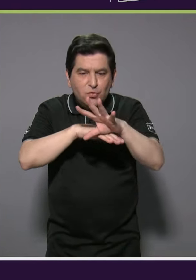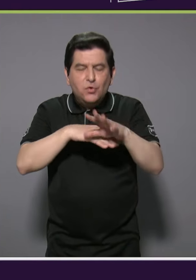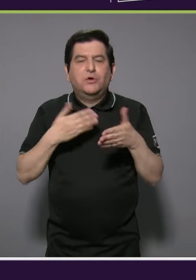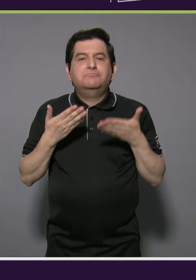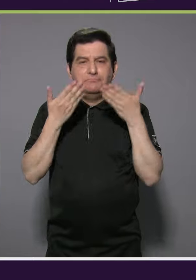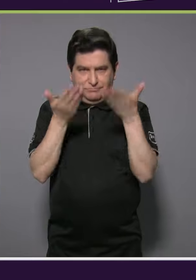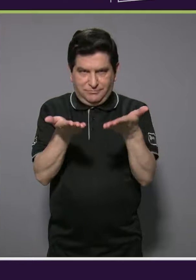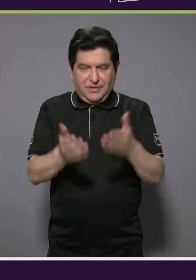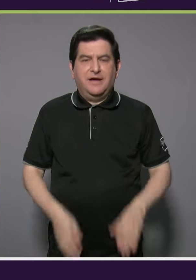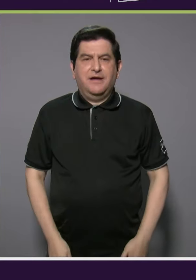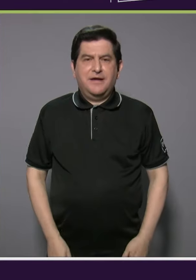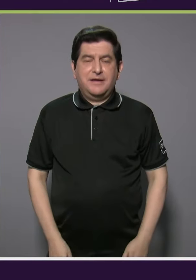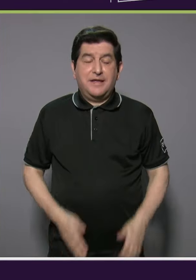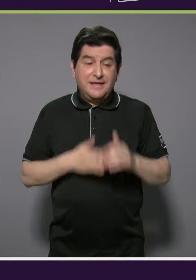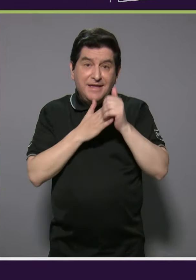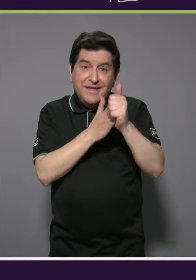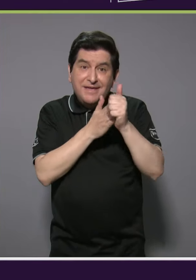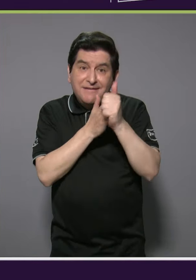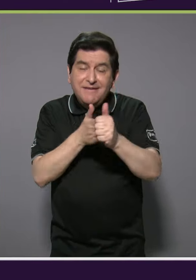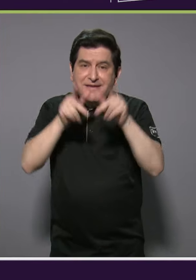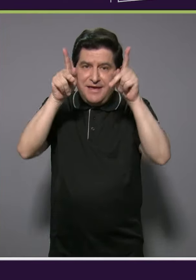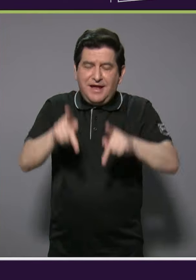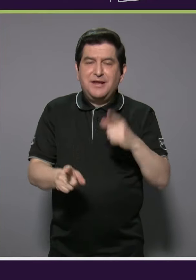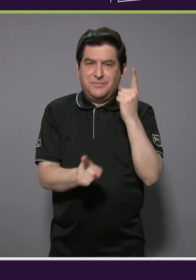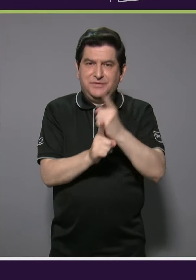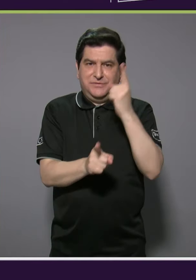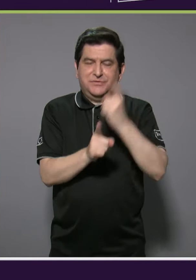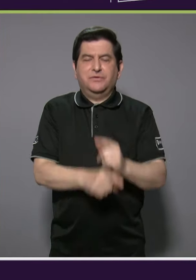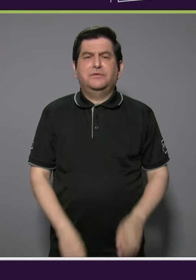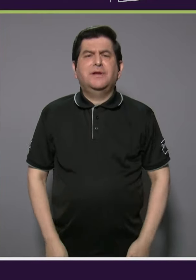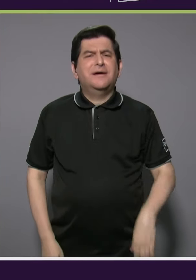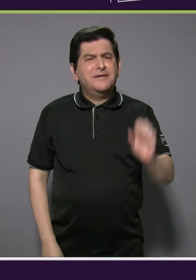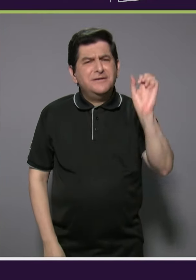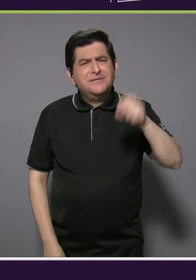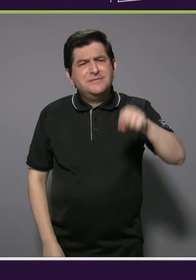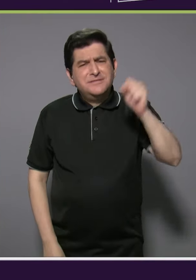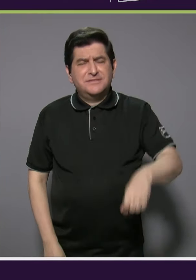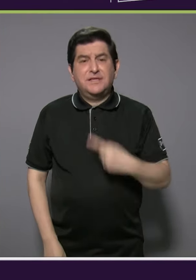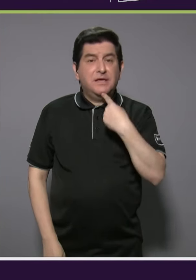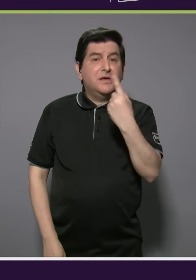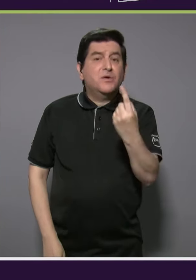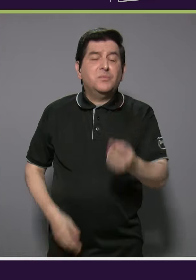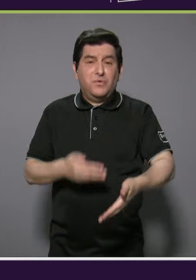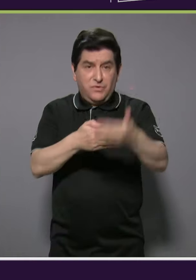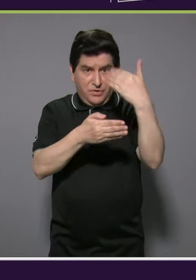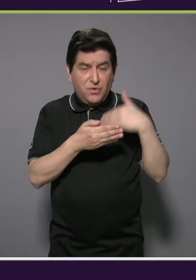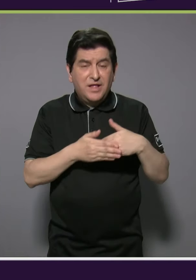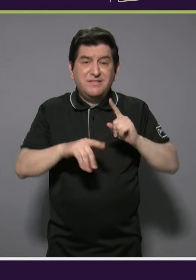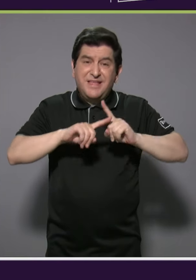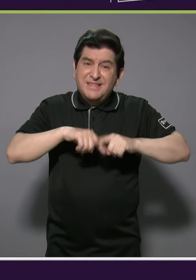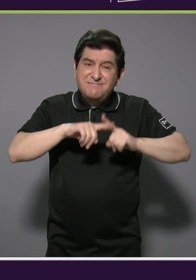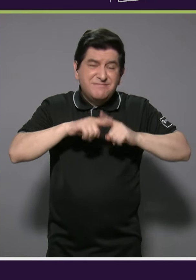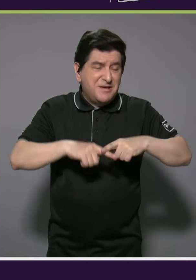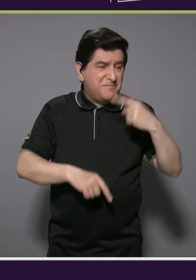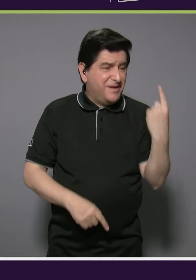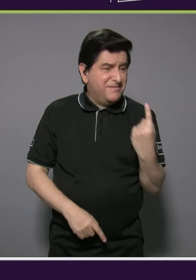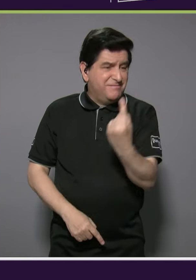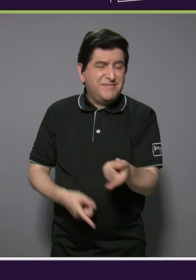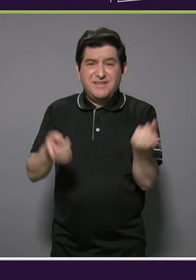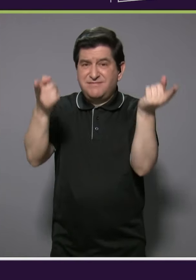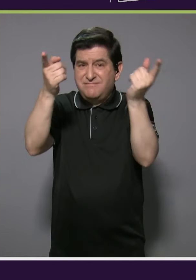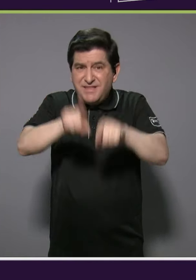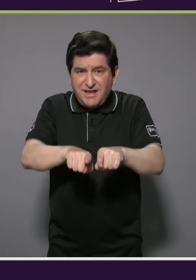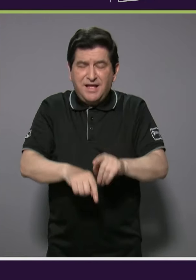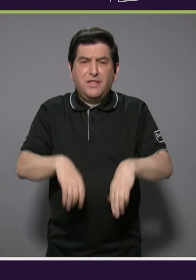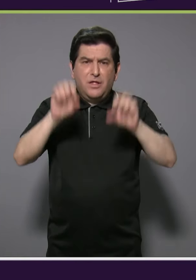poder guiar a la persona adecuadamente. Sí, porque, bueno, como usted lo mencionaba, va a depender mucho de cada caso, ¿verdad?,